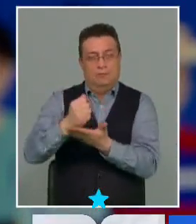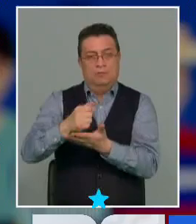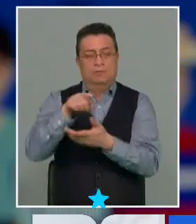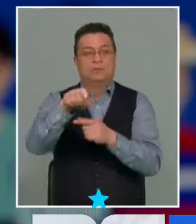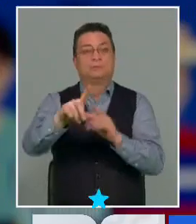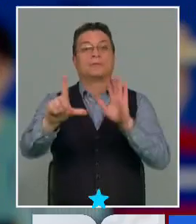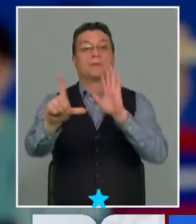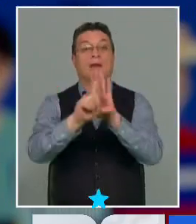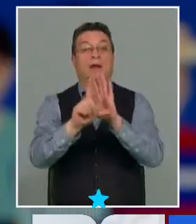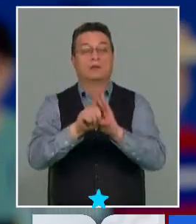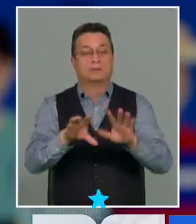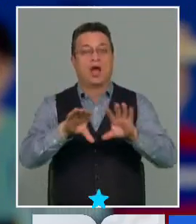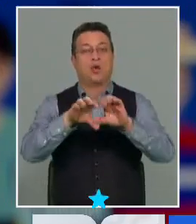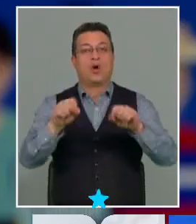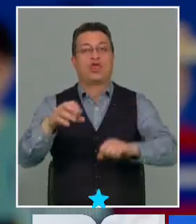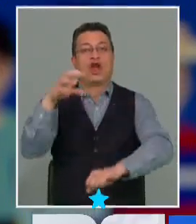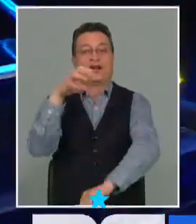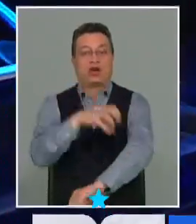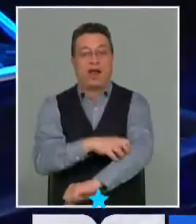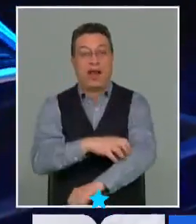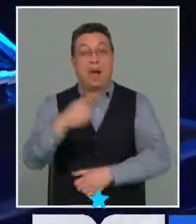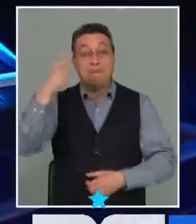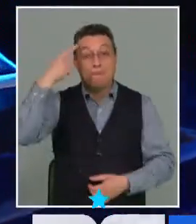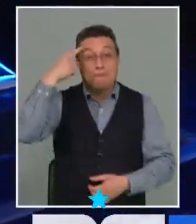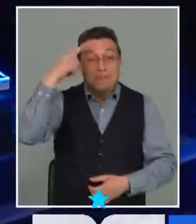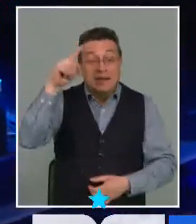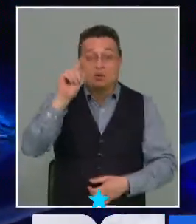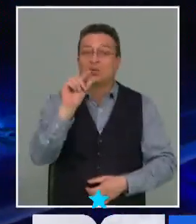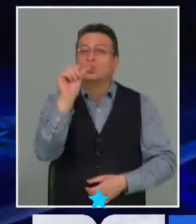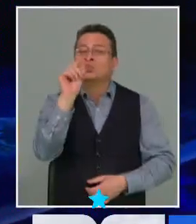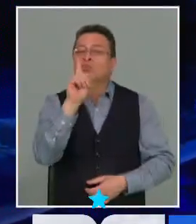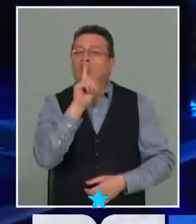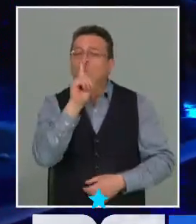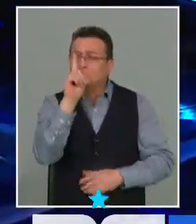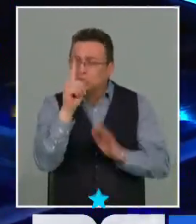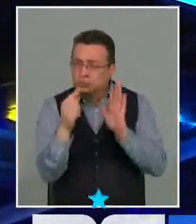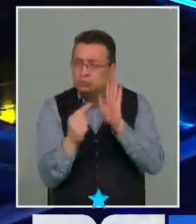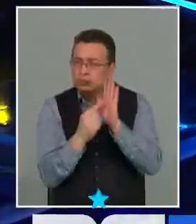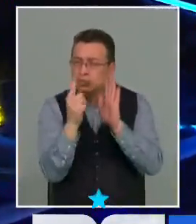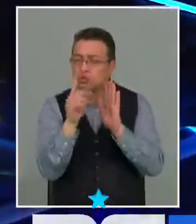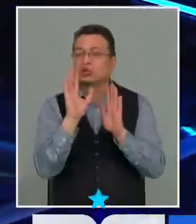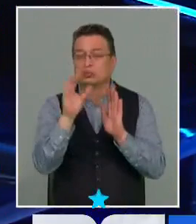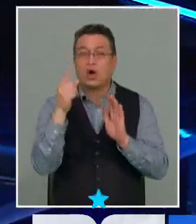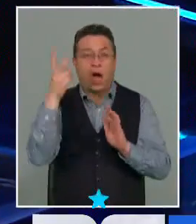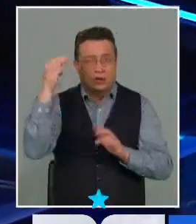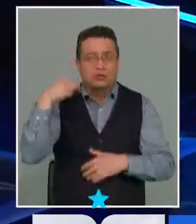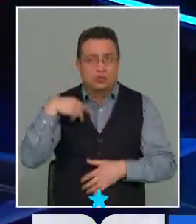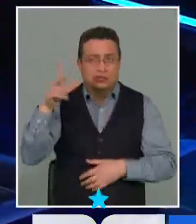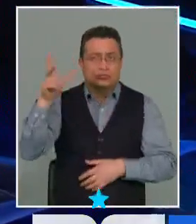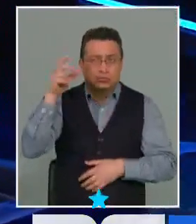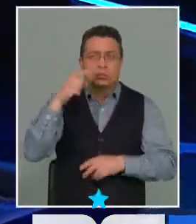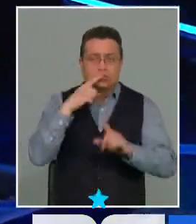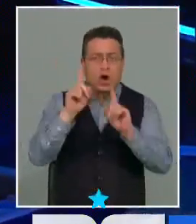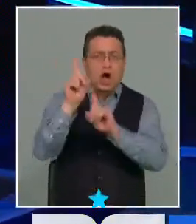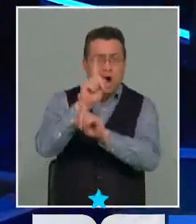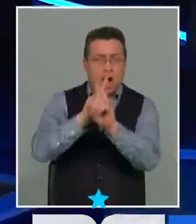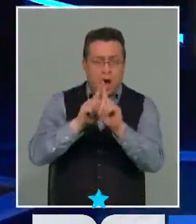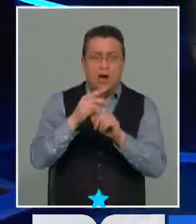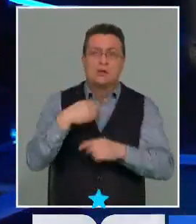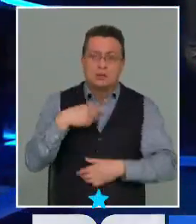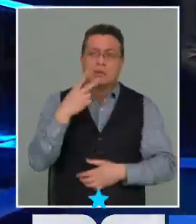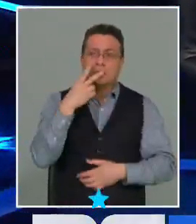como leyes de acuerdo regional. Pero quiero hacer un punto que lo escuché el otro día como argumento y me pareció